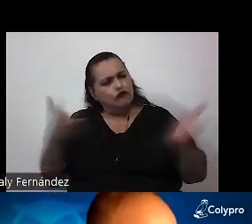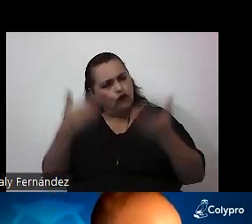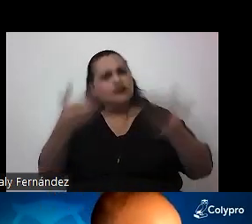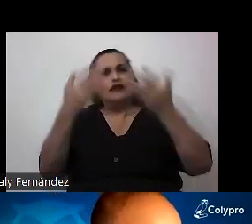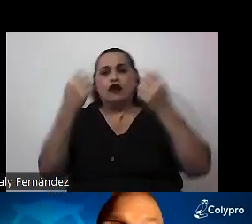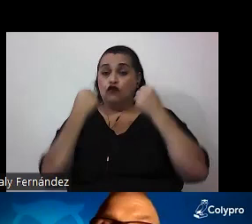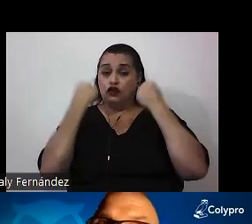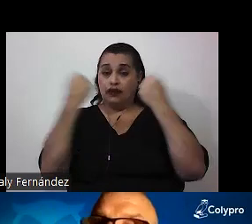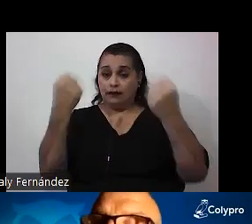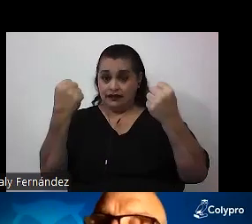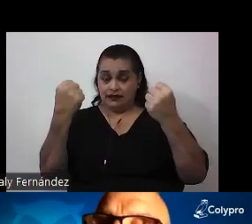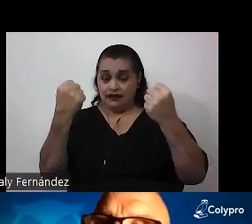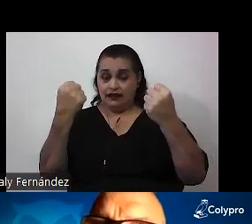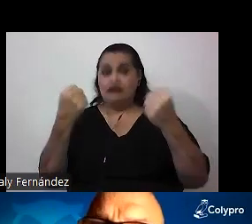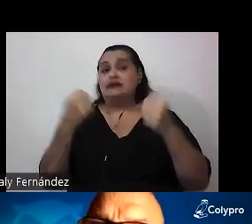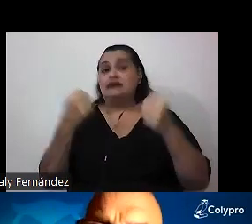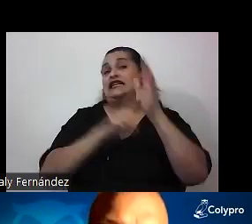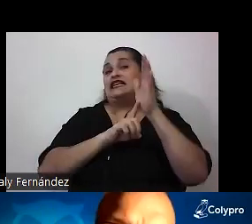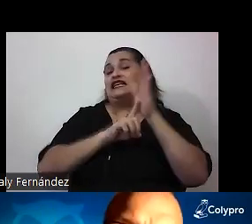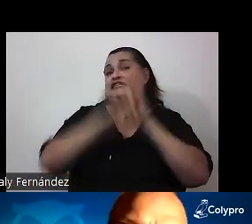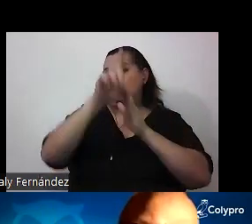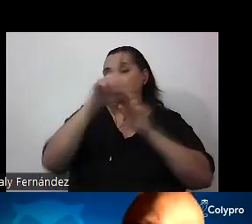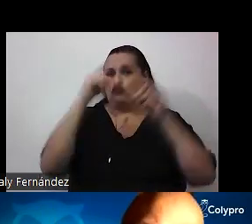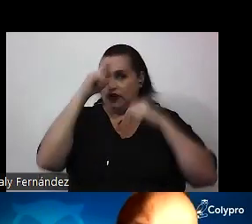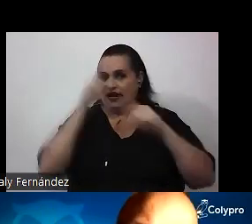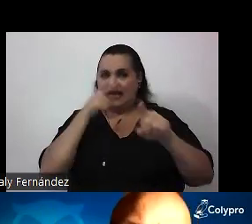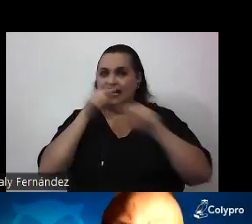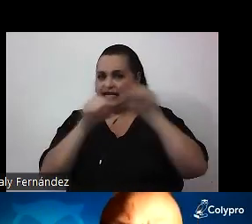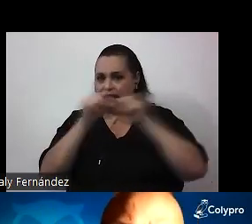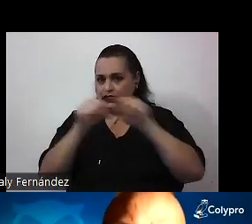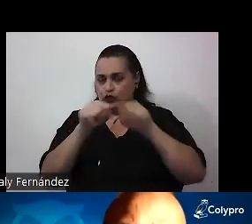desarrollo del pensamiento crítico. En primer lugar,